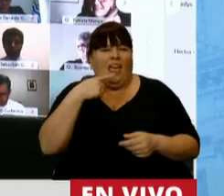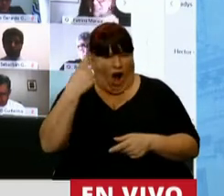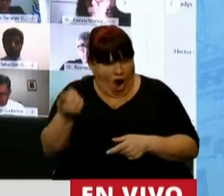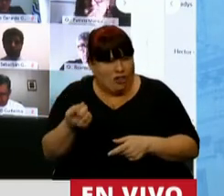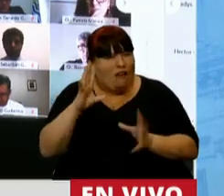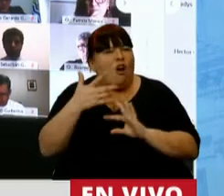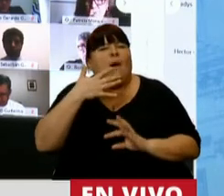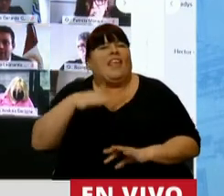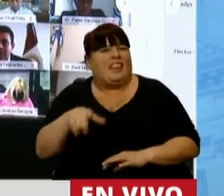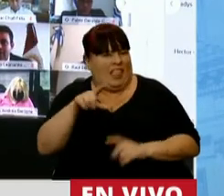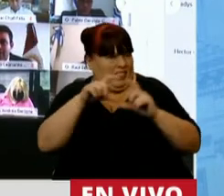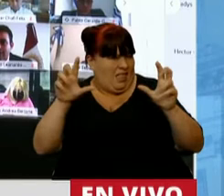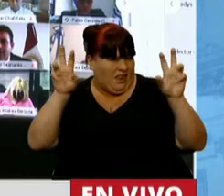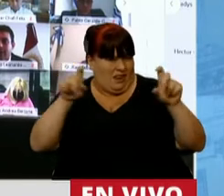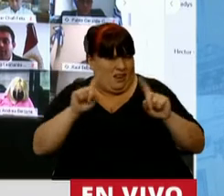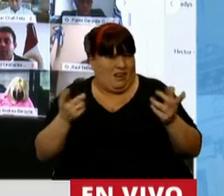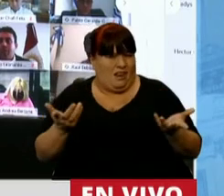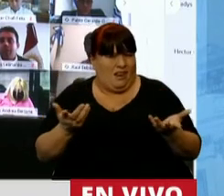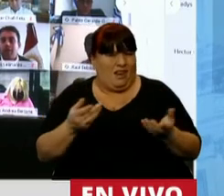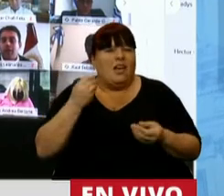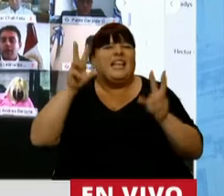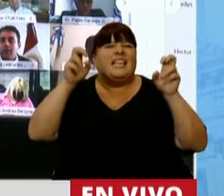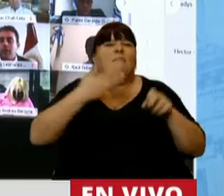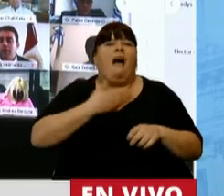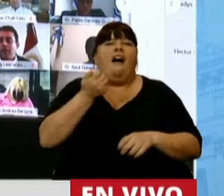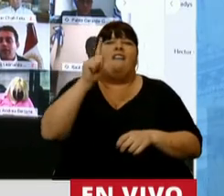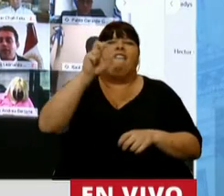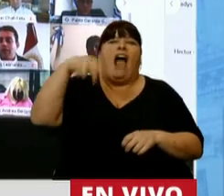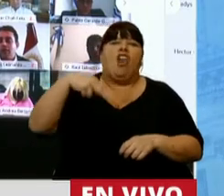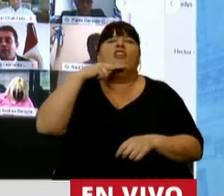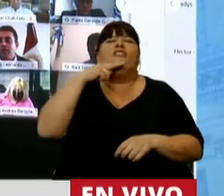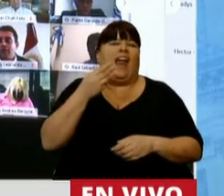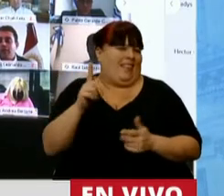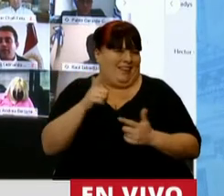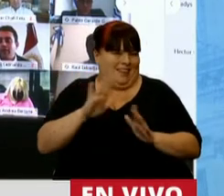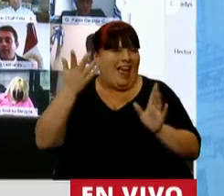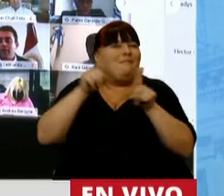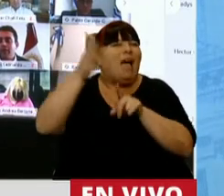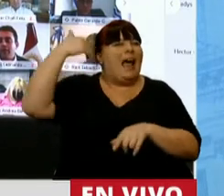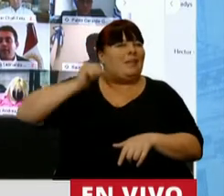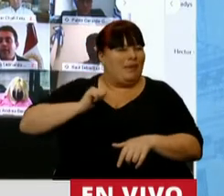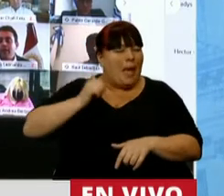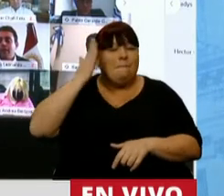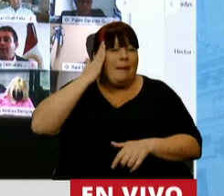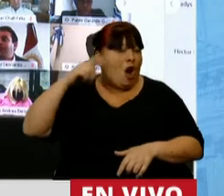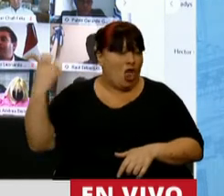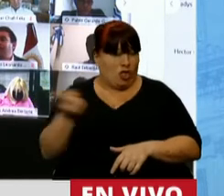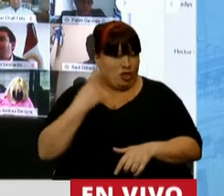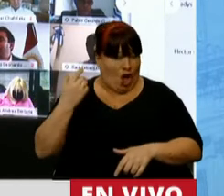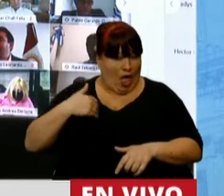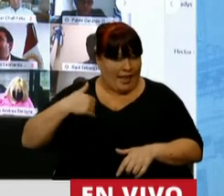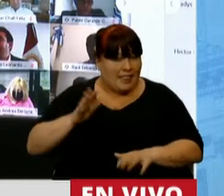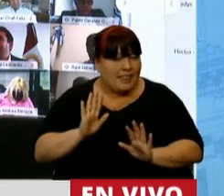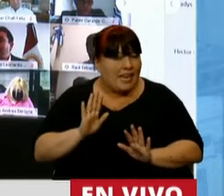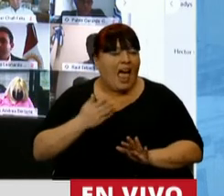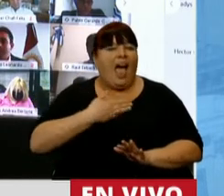otras interpretaciones al concepto de falconverde? No, porque en la memoria colectiva de nuestro país,